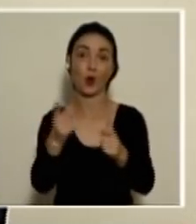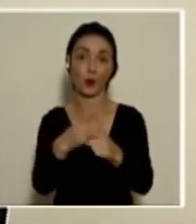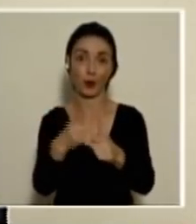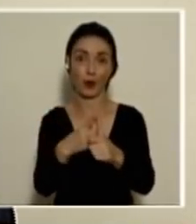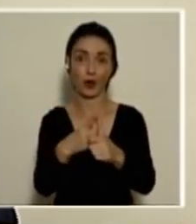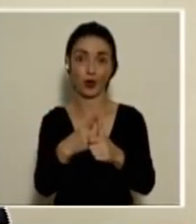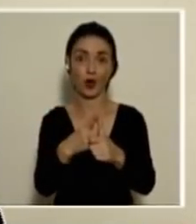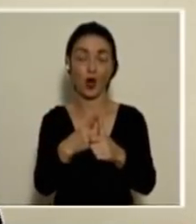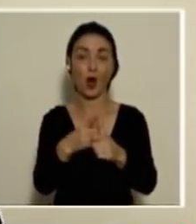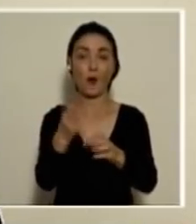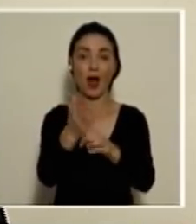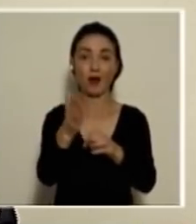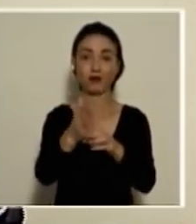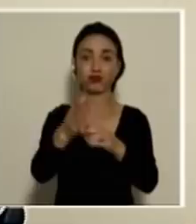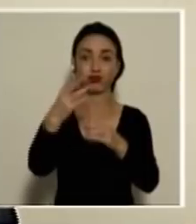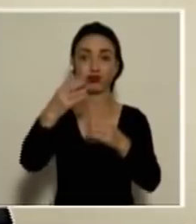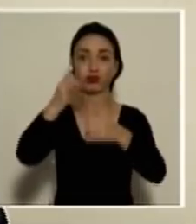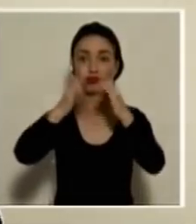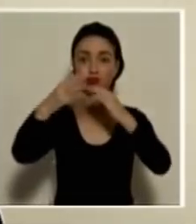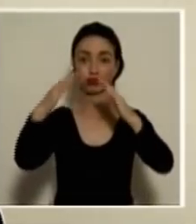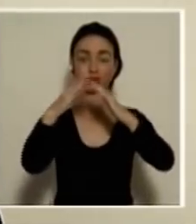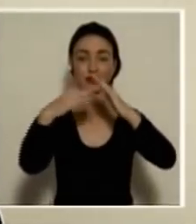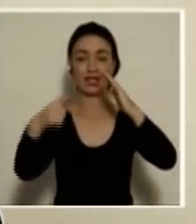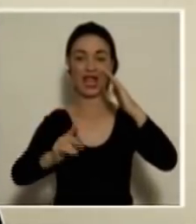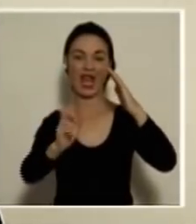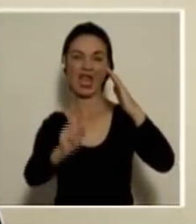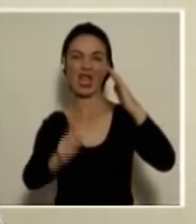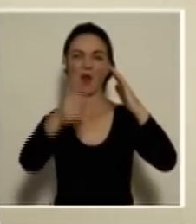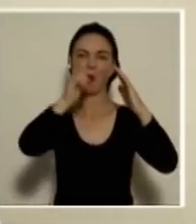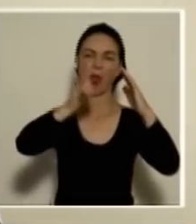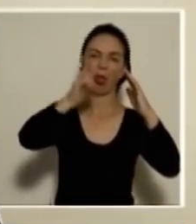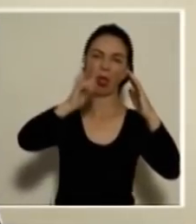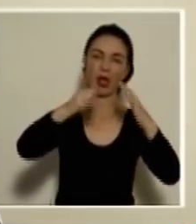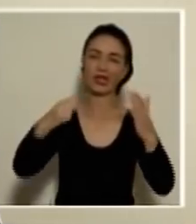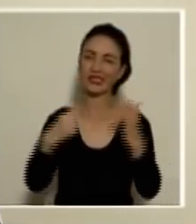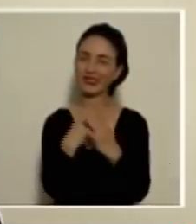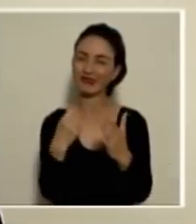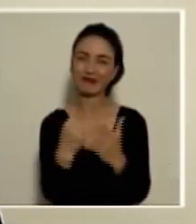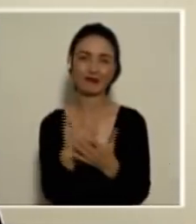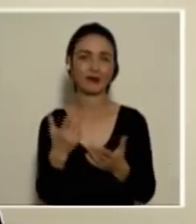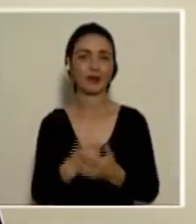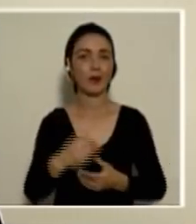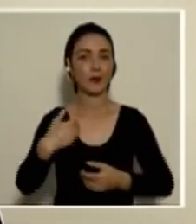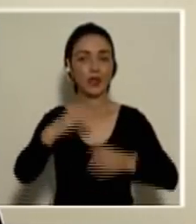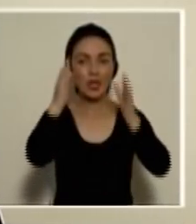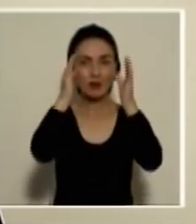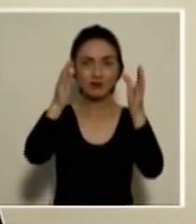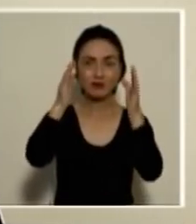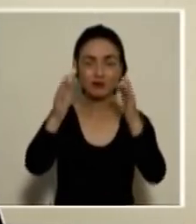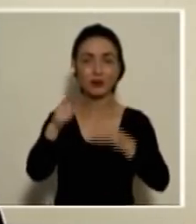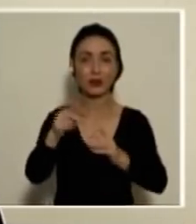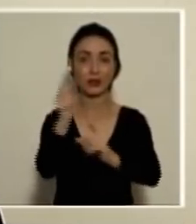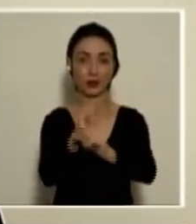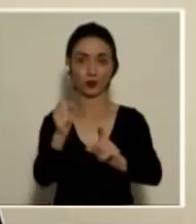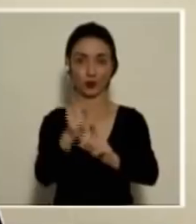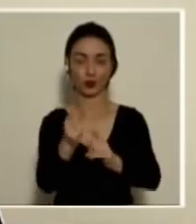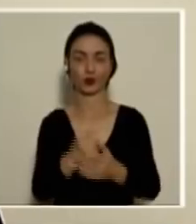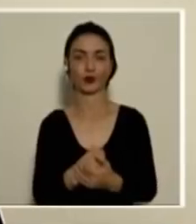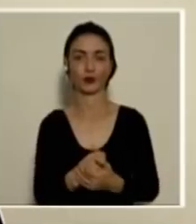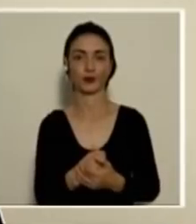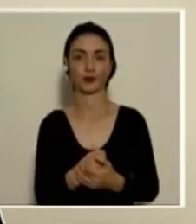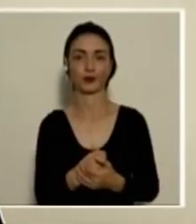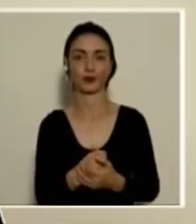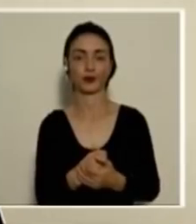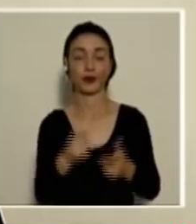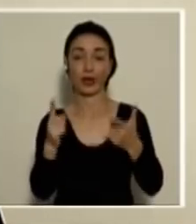primero, para consumir licor en las afueras, muy lamentable y como les digo, hemos tenido una gran atención de este tipo de hechos. Y por